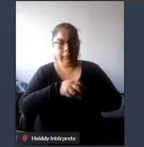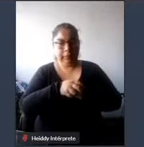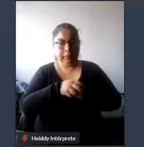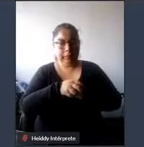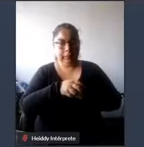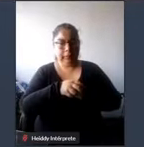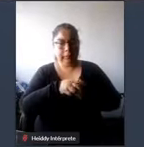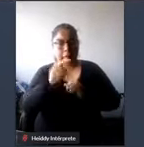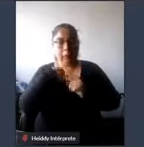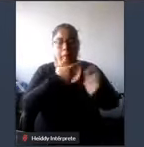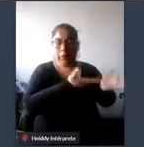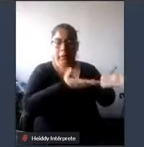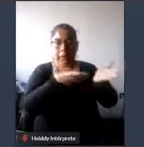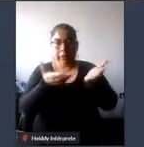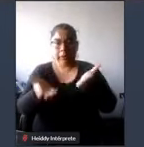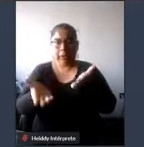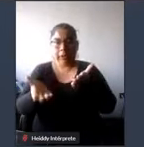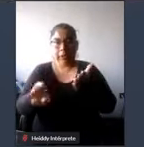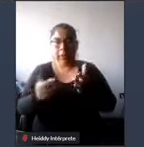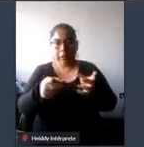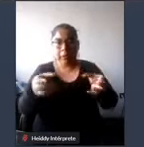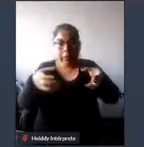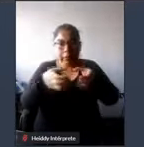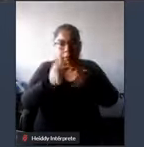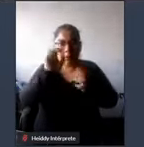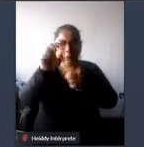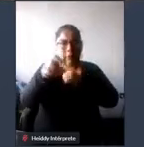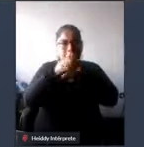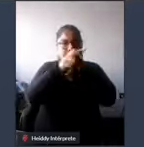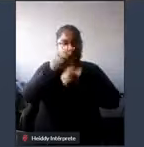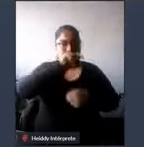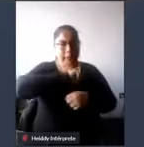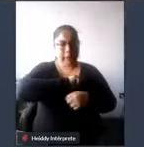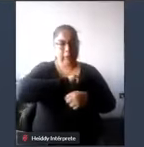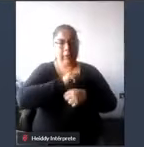a por la cooperación española a un